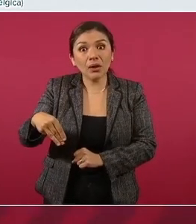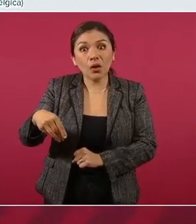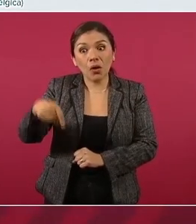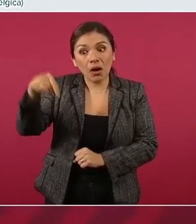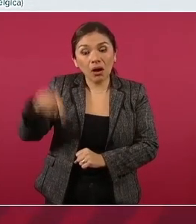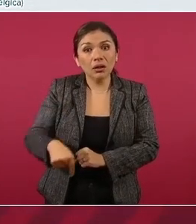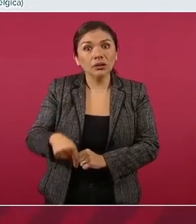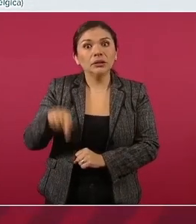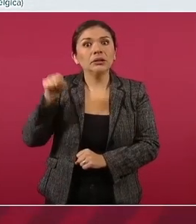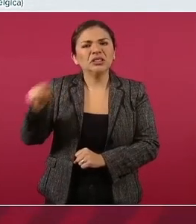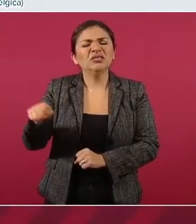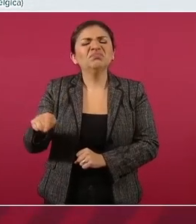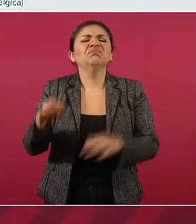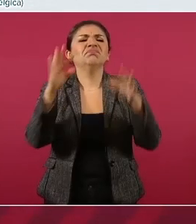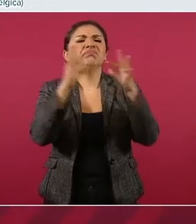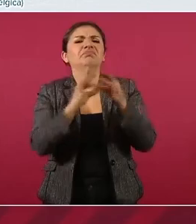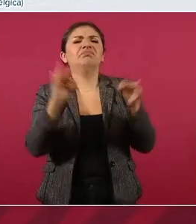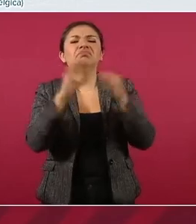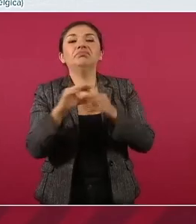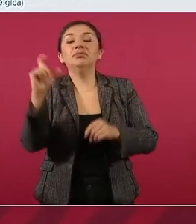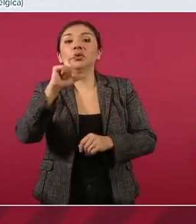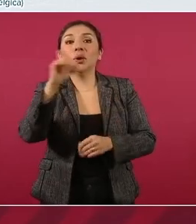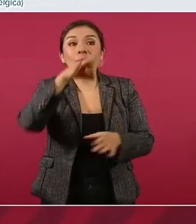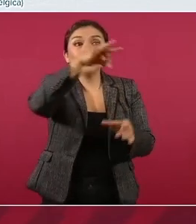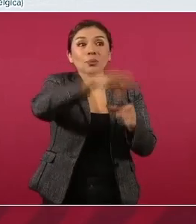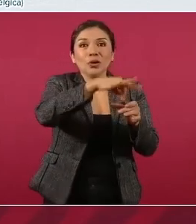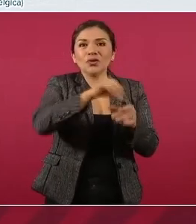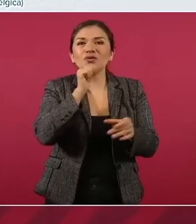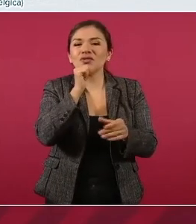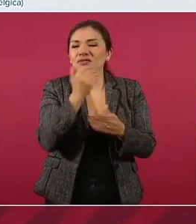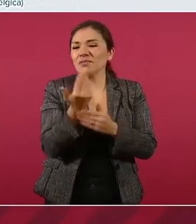declaró una semana antes de las elecciones,